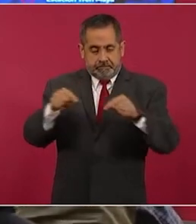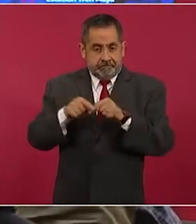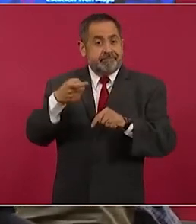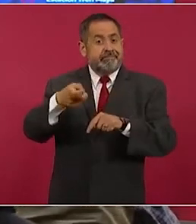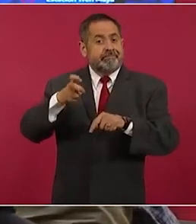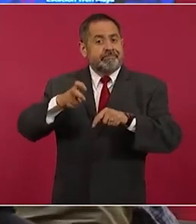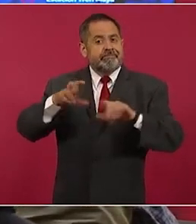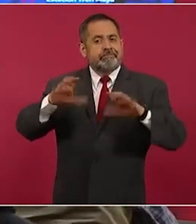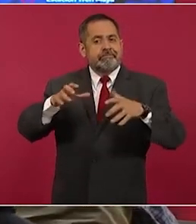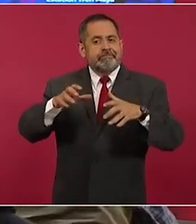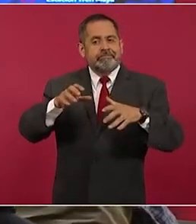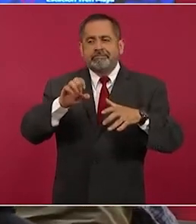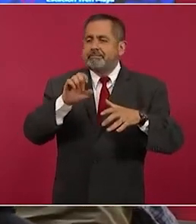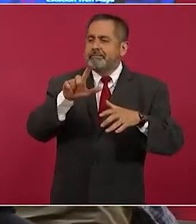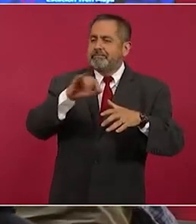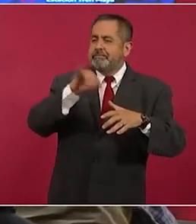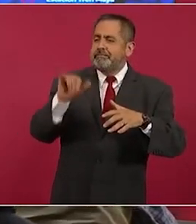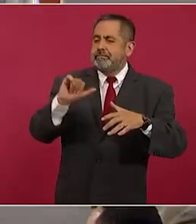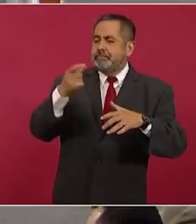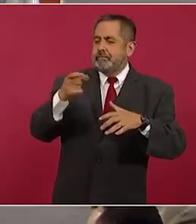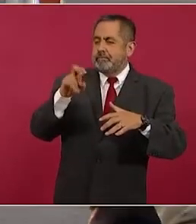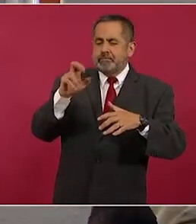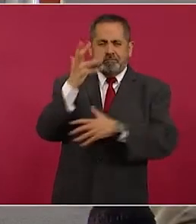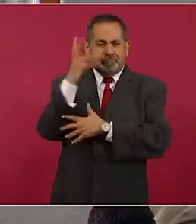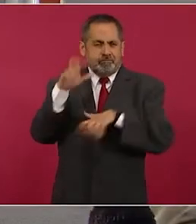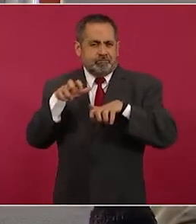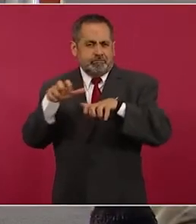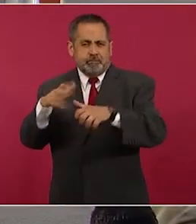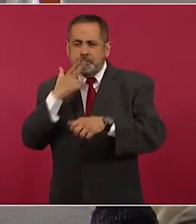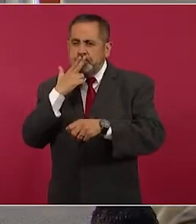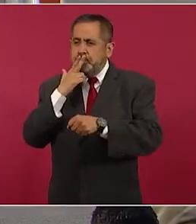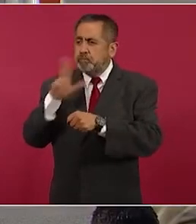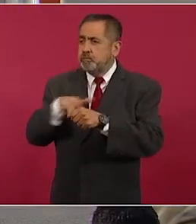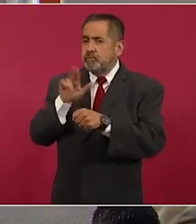del jaguar, reserva natural,